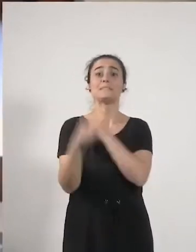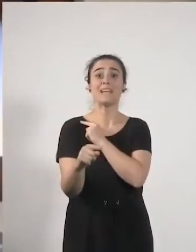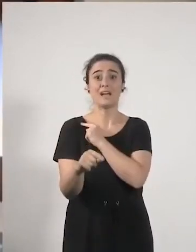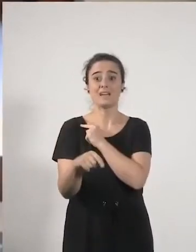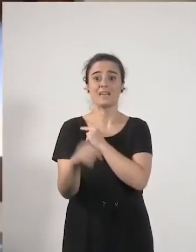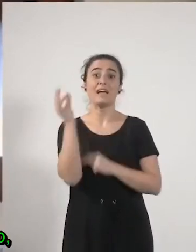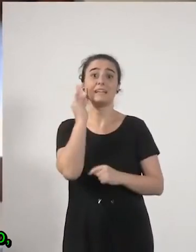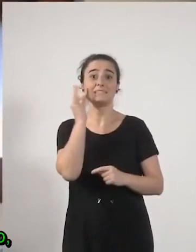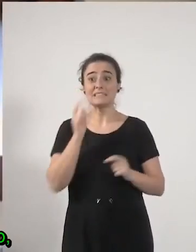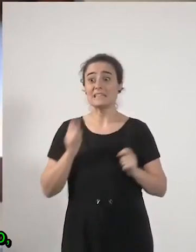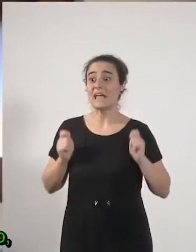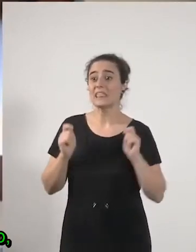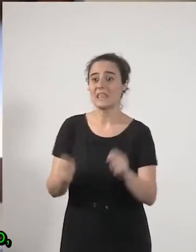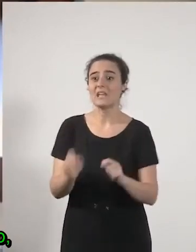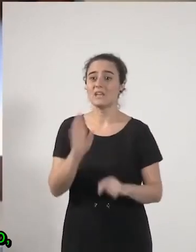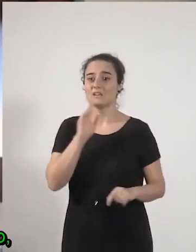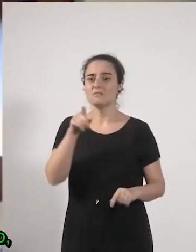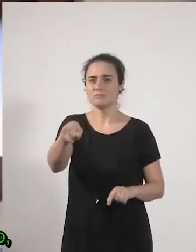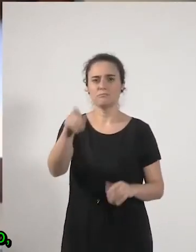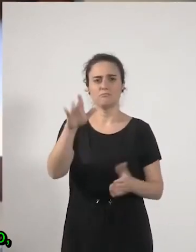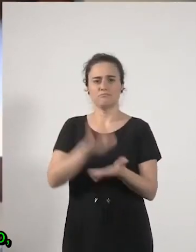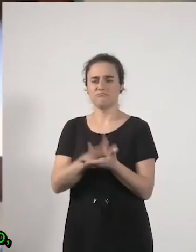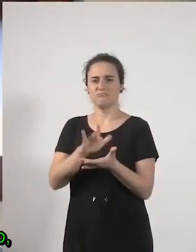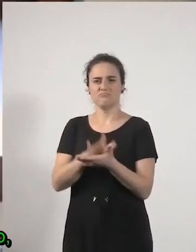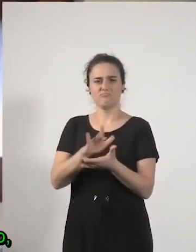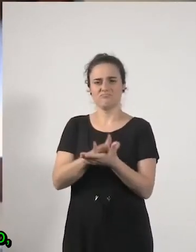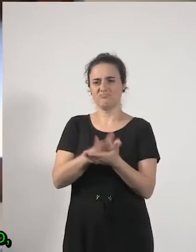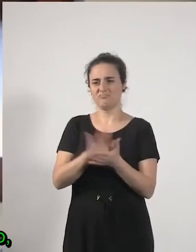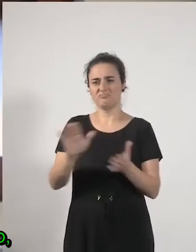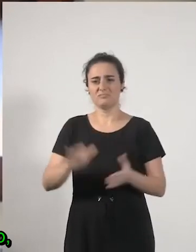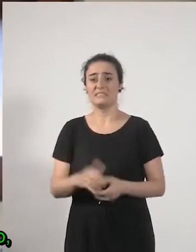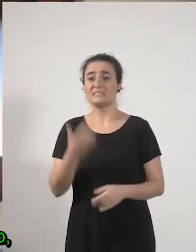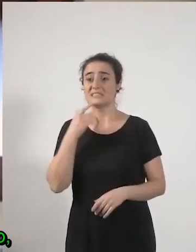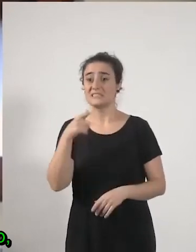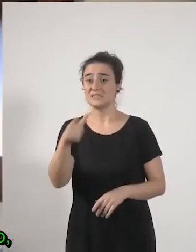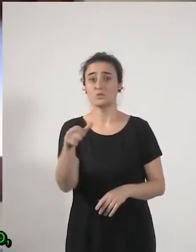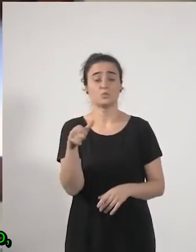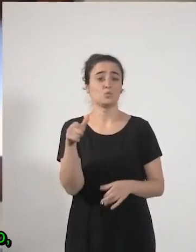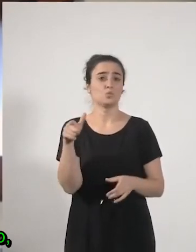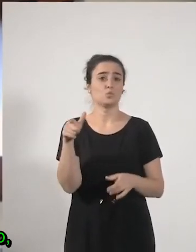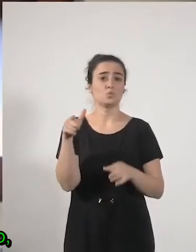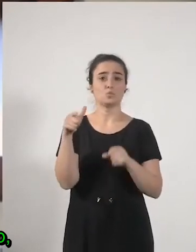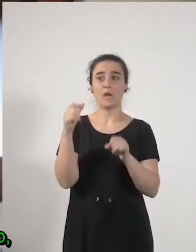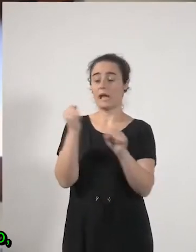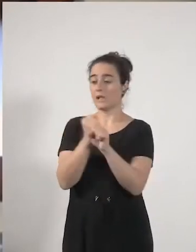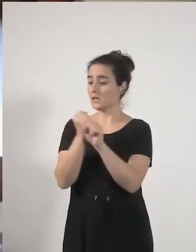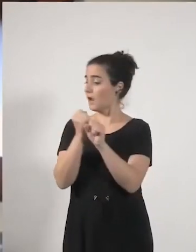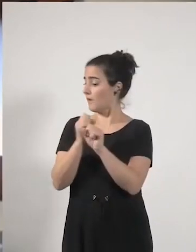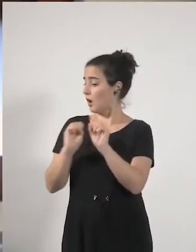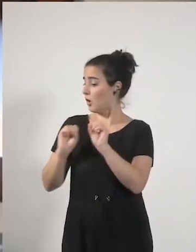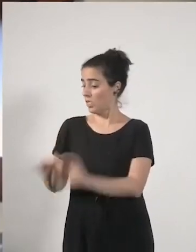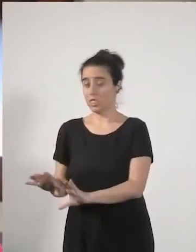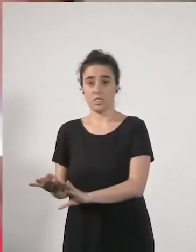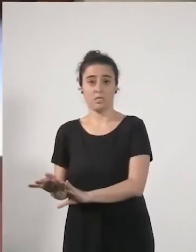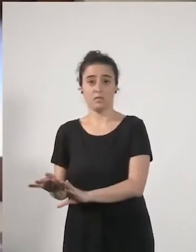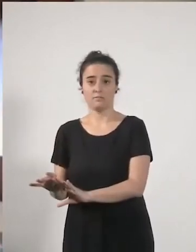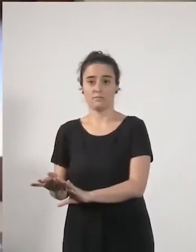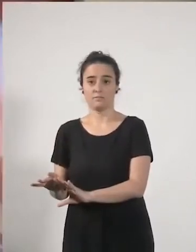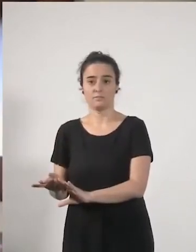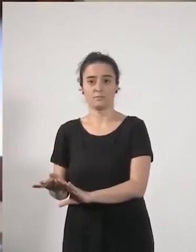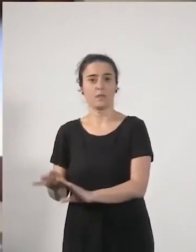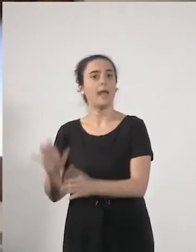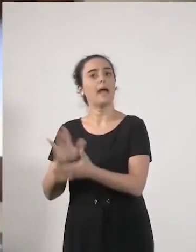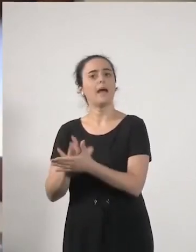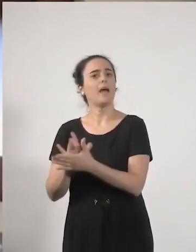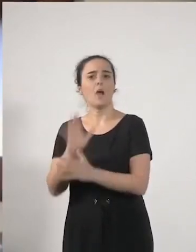chicas de tú no te preocupes que si tú dejas de tener un empleo ahí os